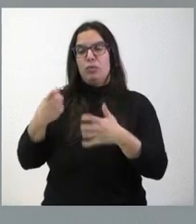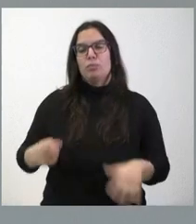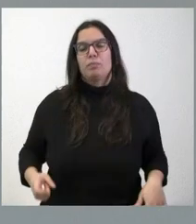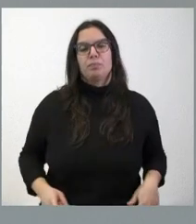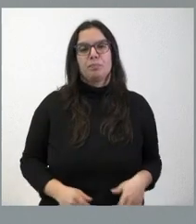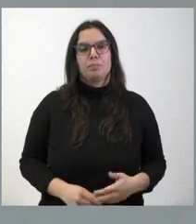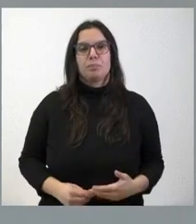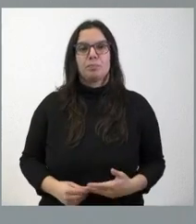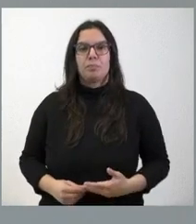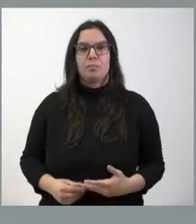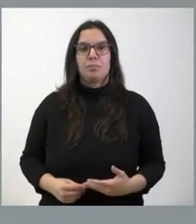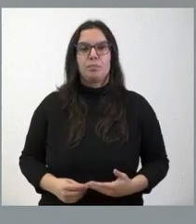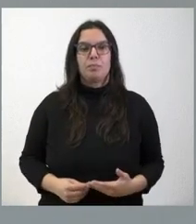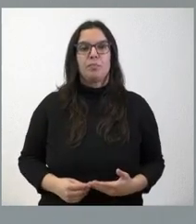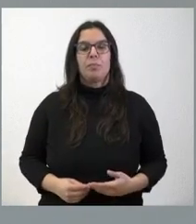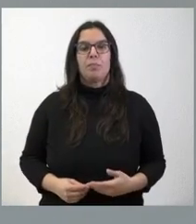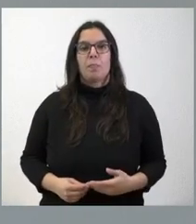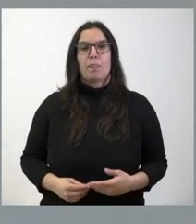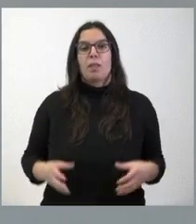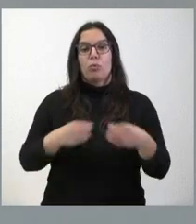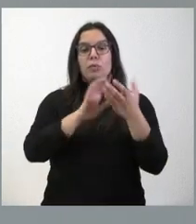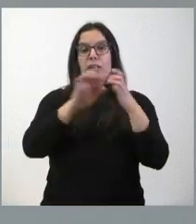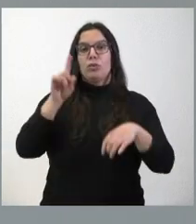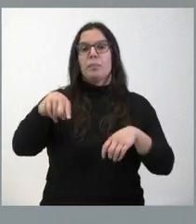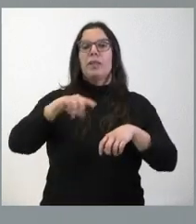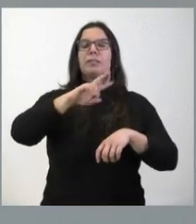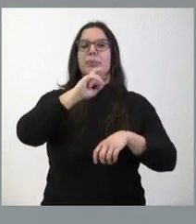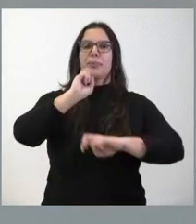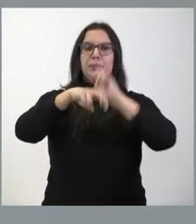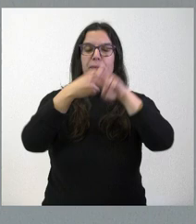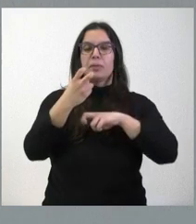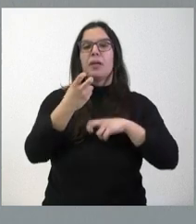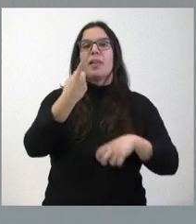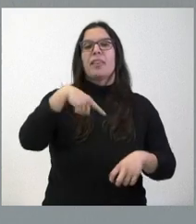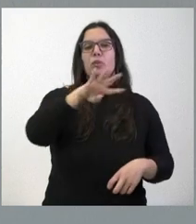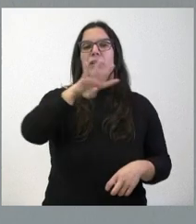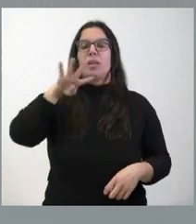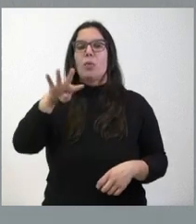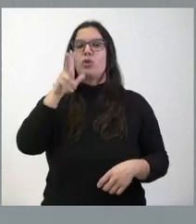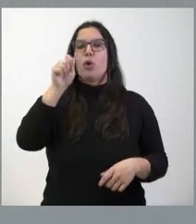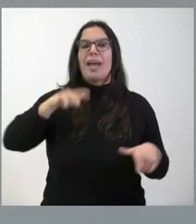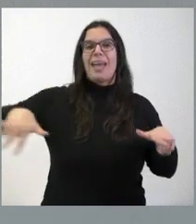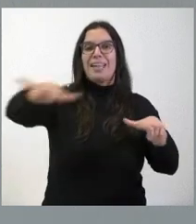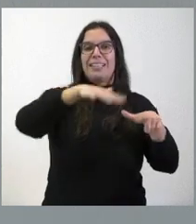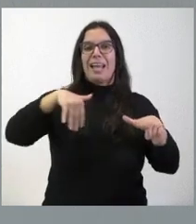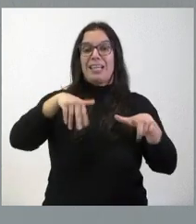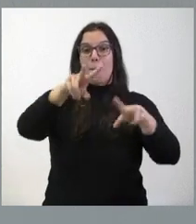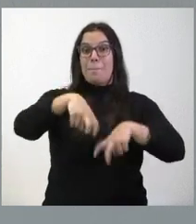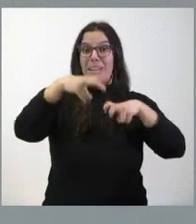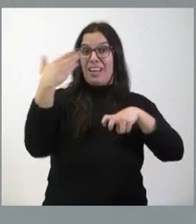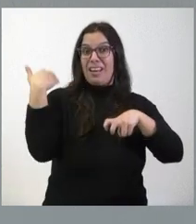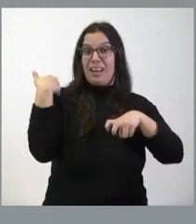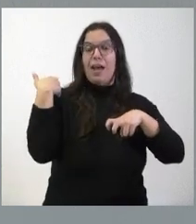trabajo. La Junta va a restaurar más de 144 hectáreas de terrenos mineros e